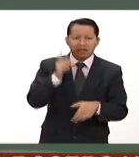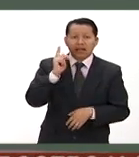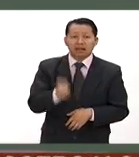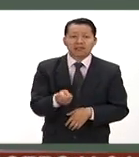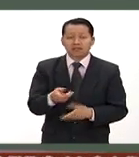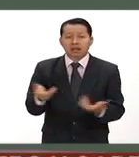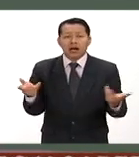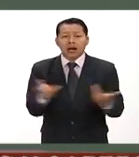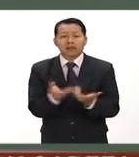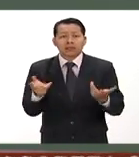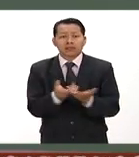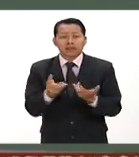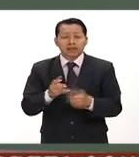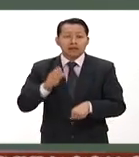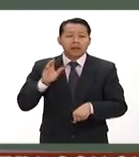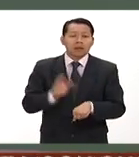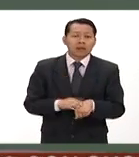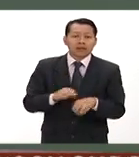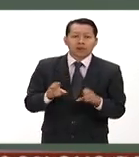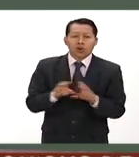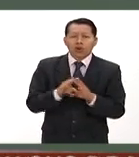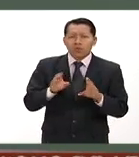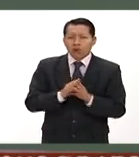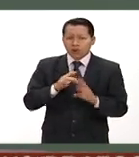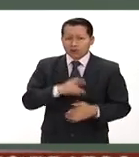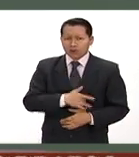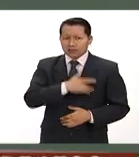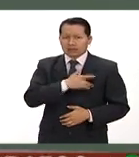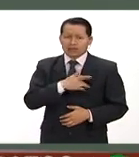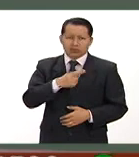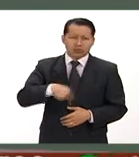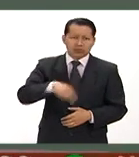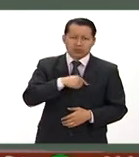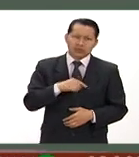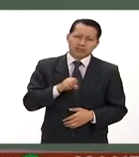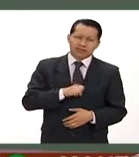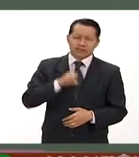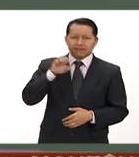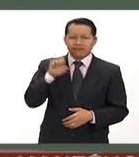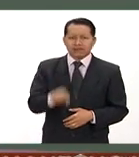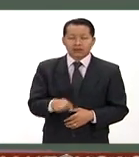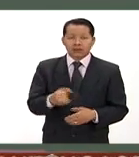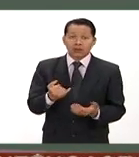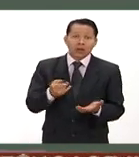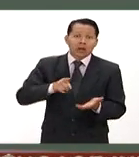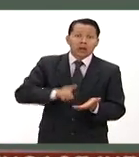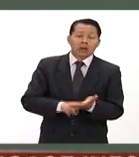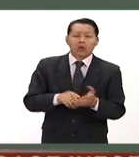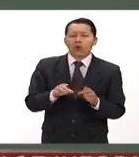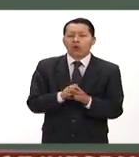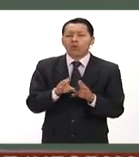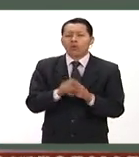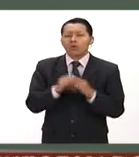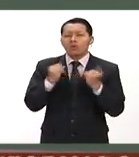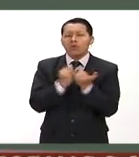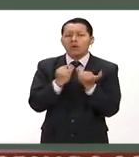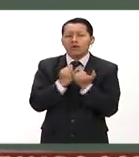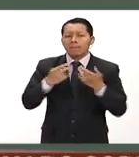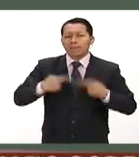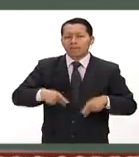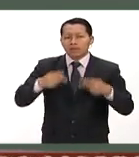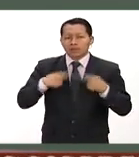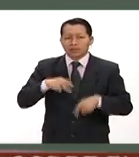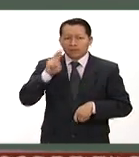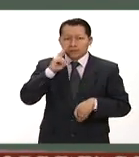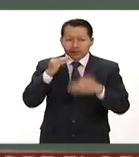fue crear animadversión e indignación en nosotros, pero sobre todo en la sociedad de bien.